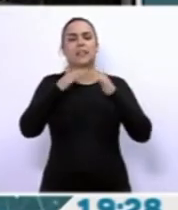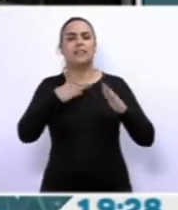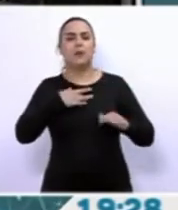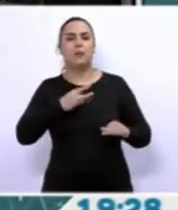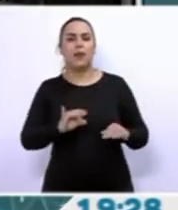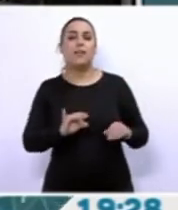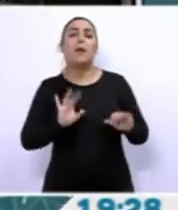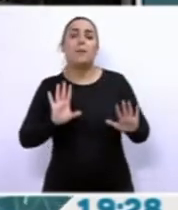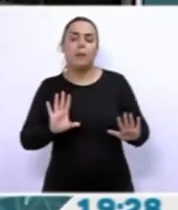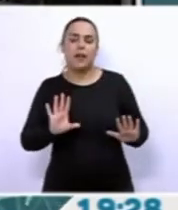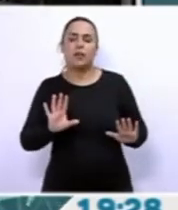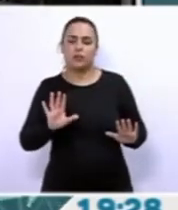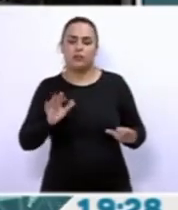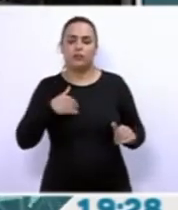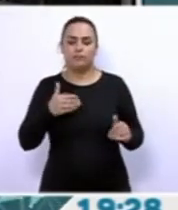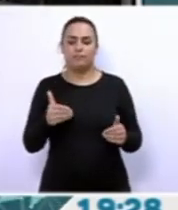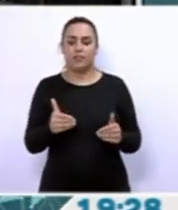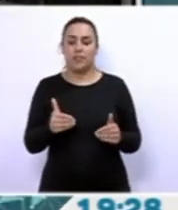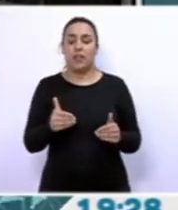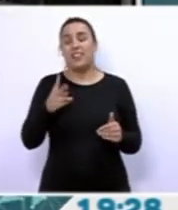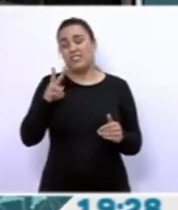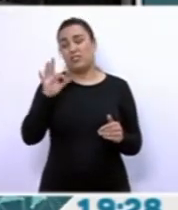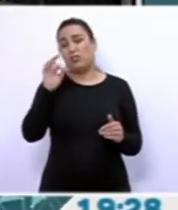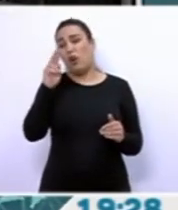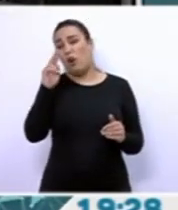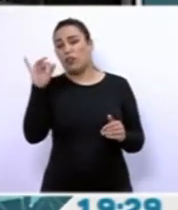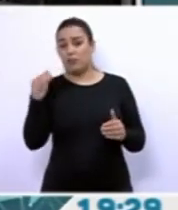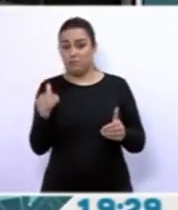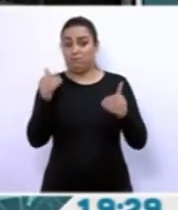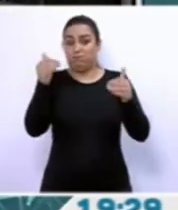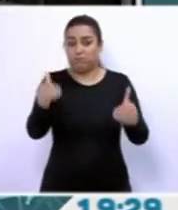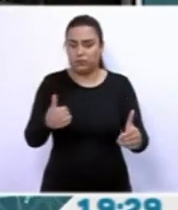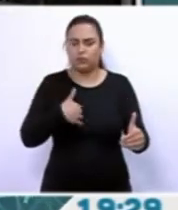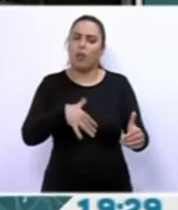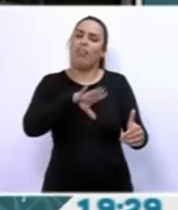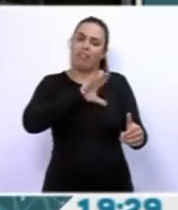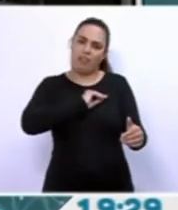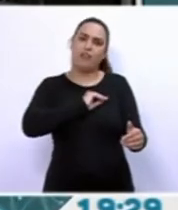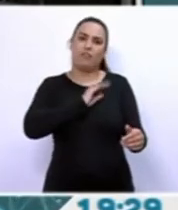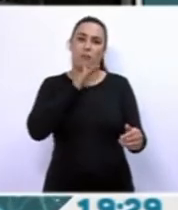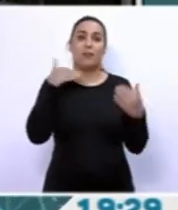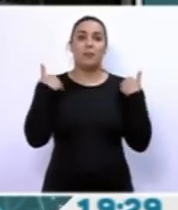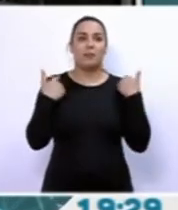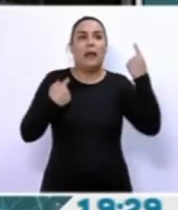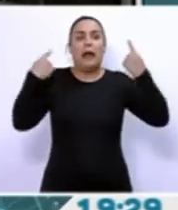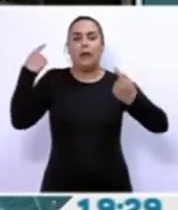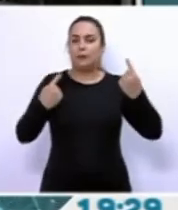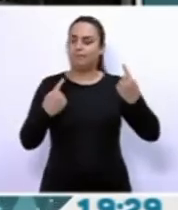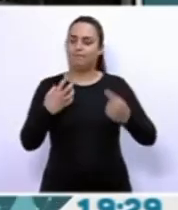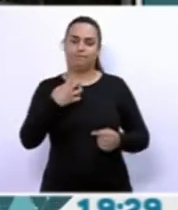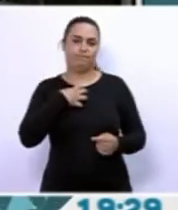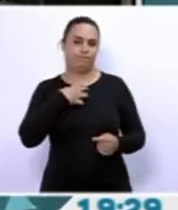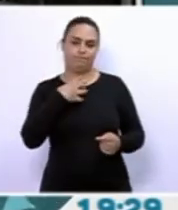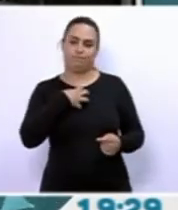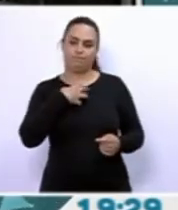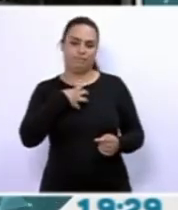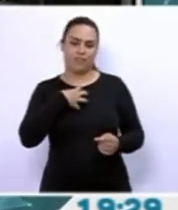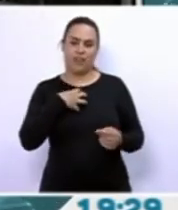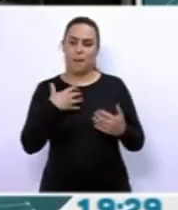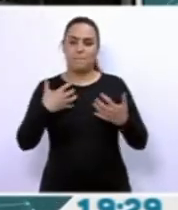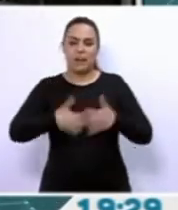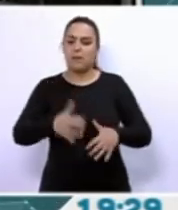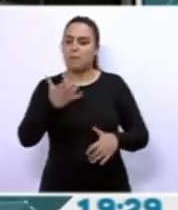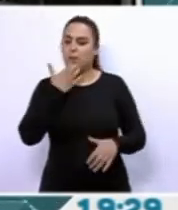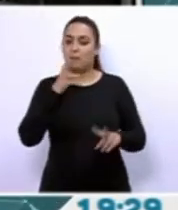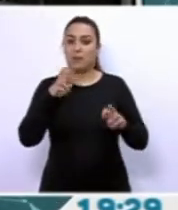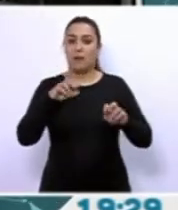Pero sí que entiendo el aplazamiento de los Juegos de Tokio, puesto que hay deportes que no se pueden hacer con ningún tipo de maquinaria, como